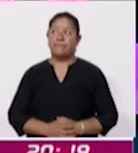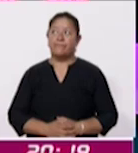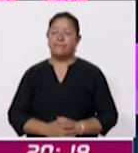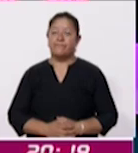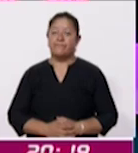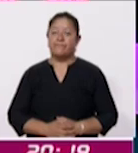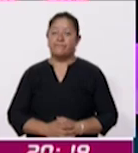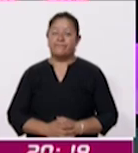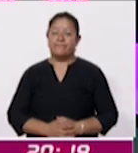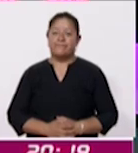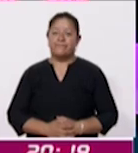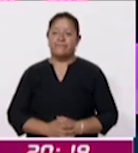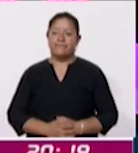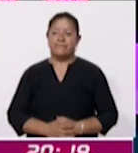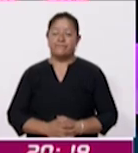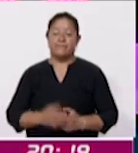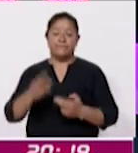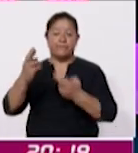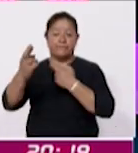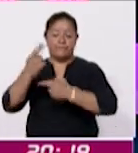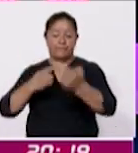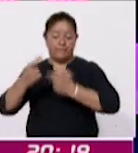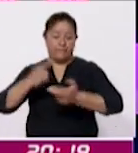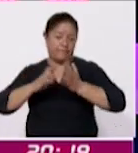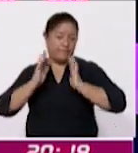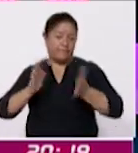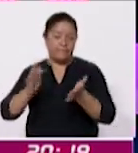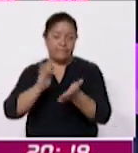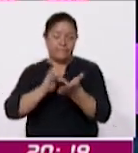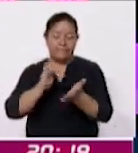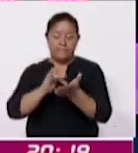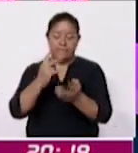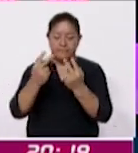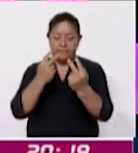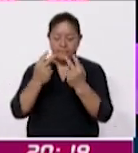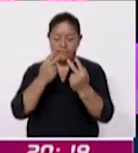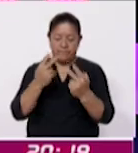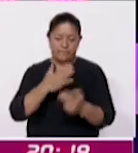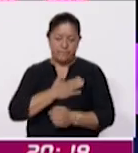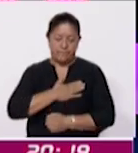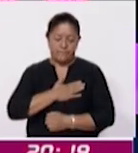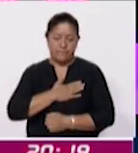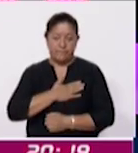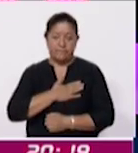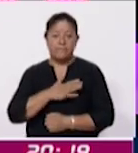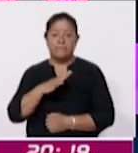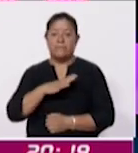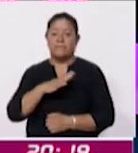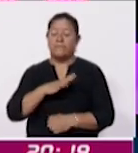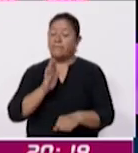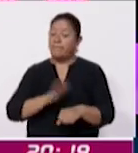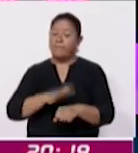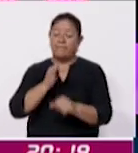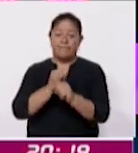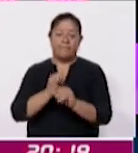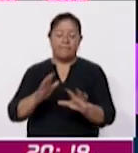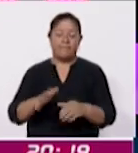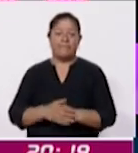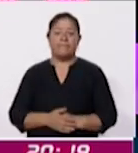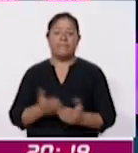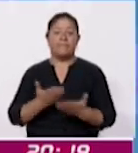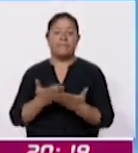Ya estamos de regreso. Muchísimas gracias por continuar con nosotros. Tenemos más información. Vamos al contexto